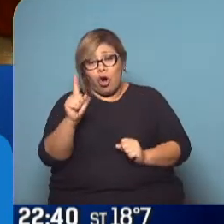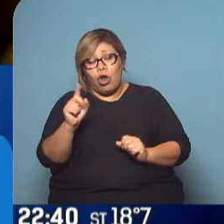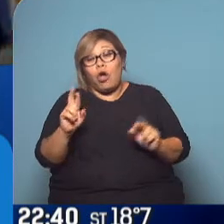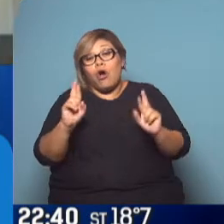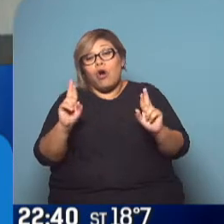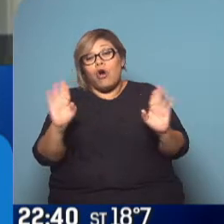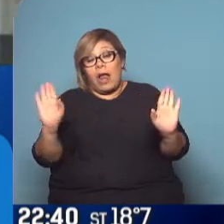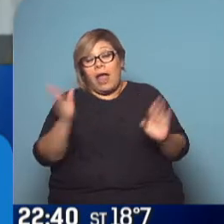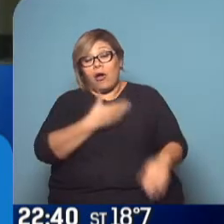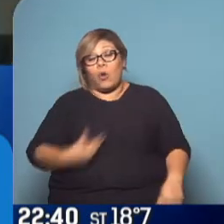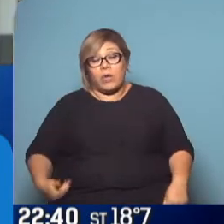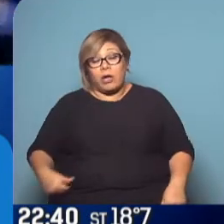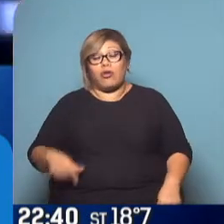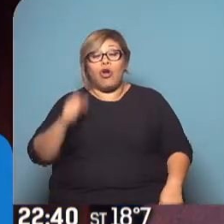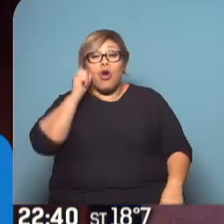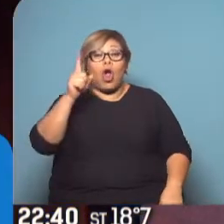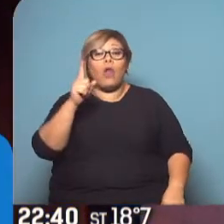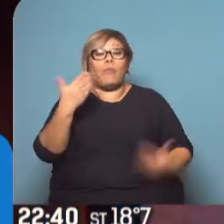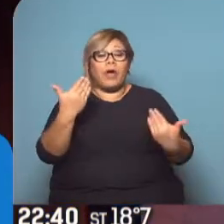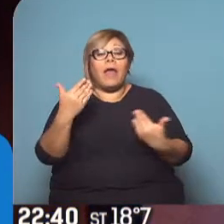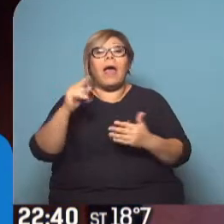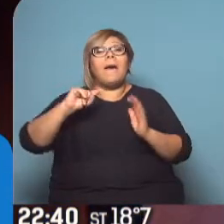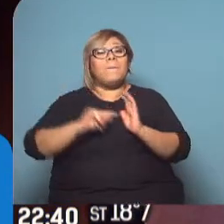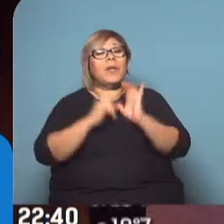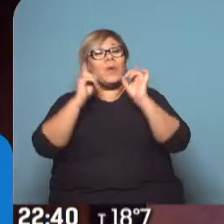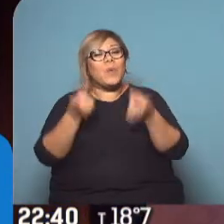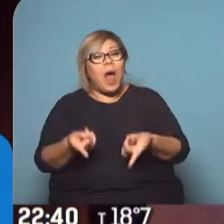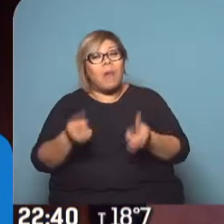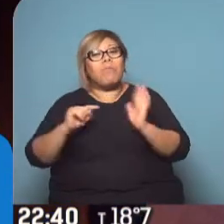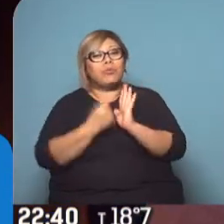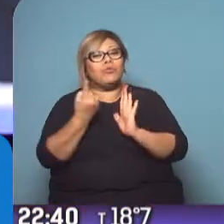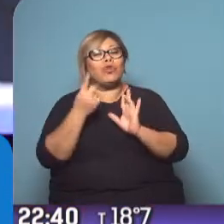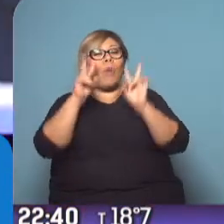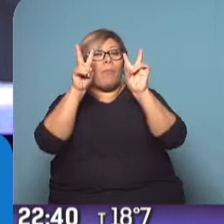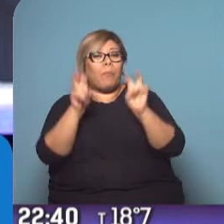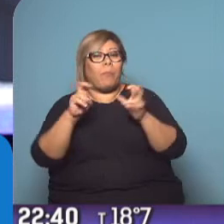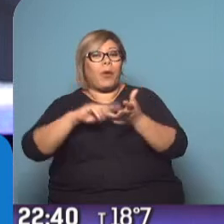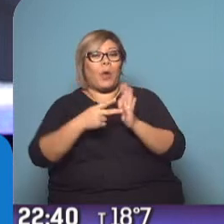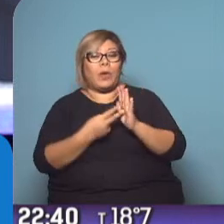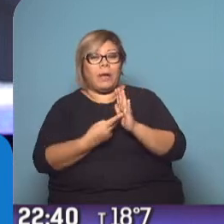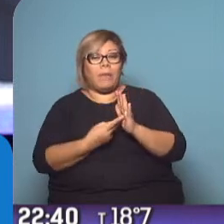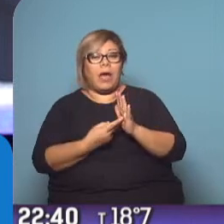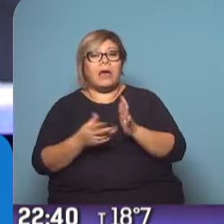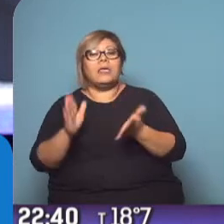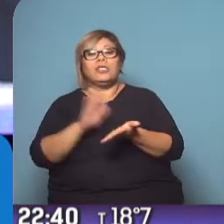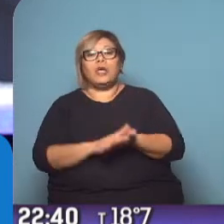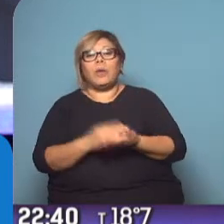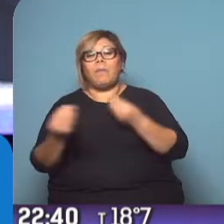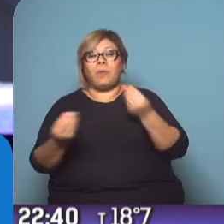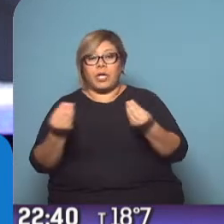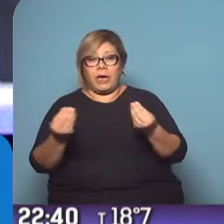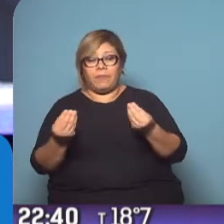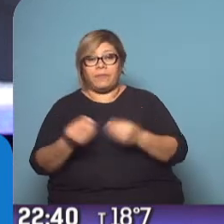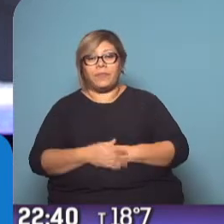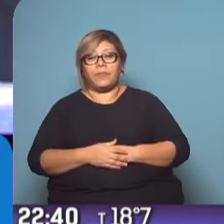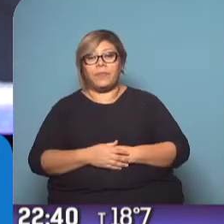forme de un momento a otro, pero va a seguir siendo un problema. ¿Y cuál es la novedad en esto? Bueno, después de un tiraya floja y de un pedido